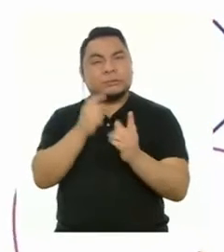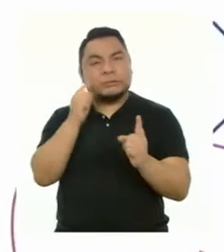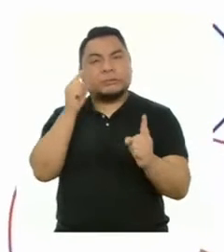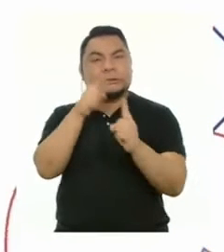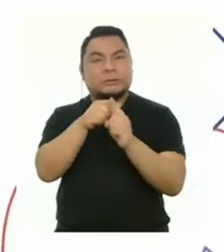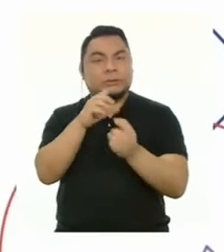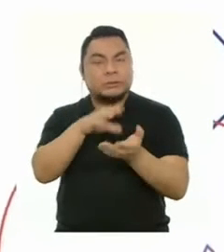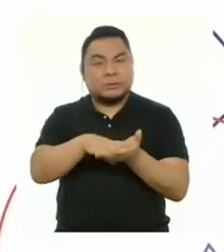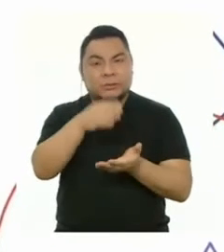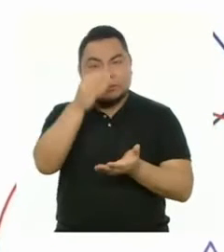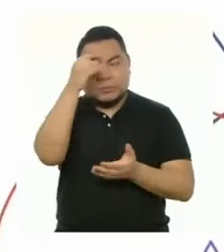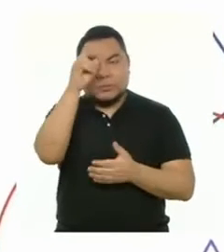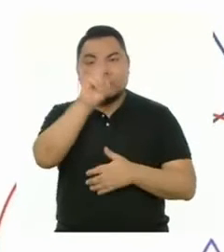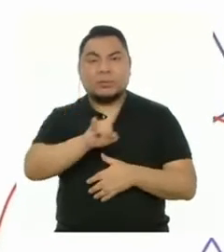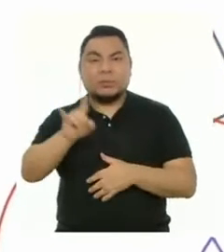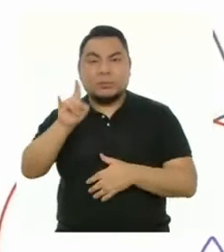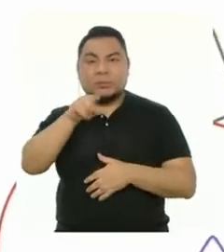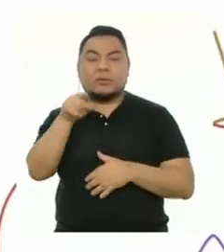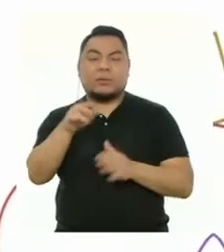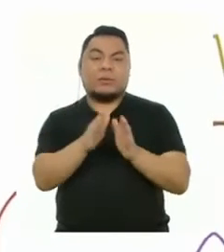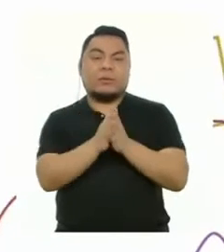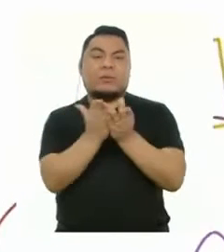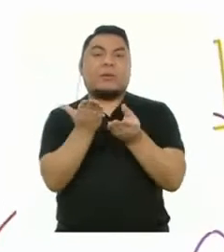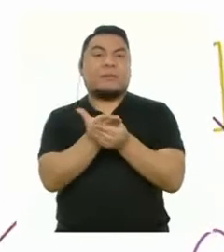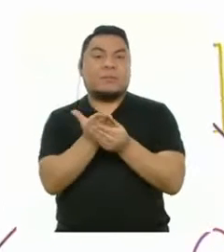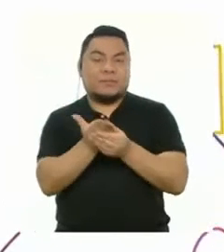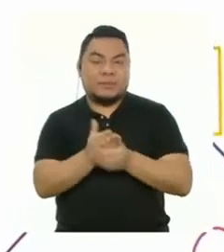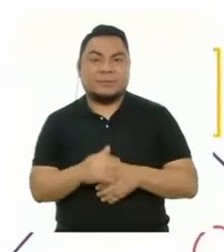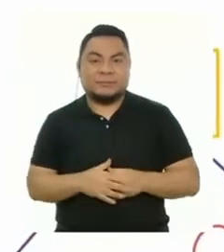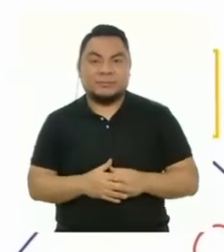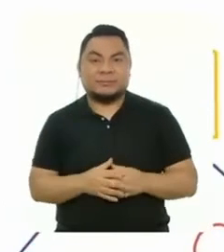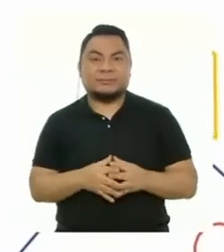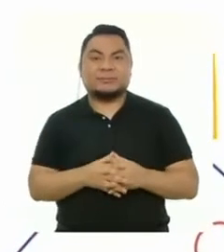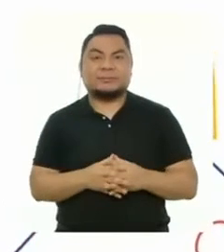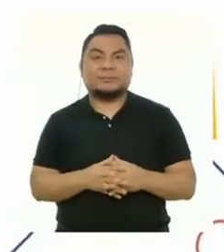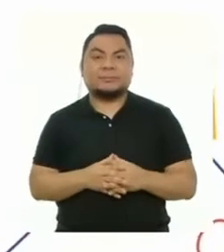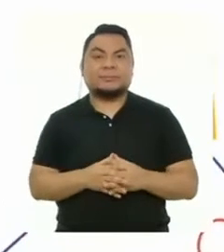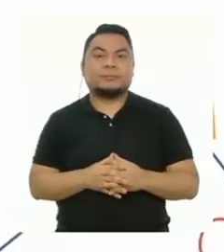nuestros aprendizajes, usando el portafolio.